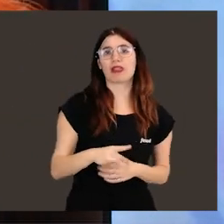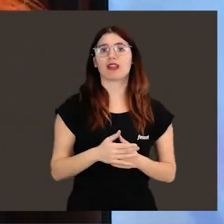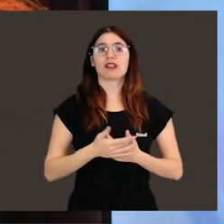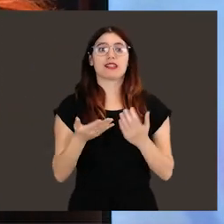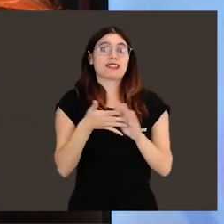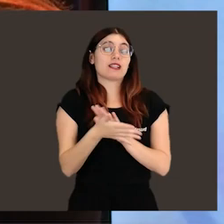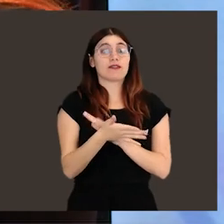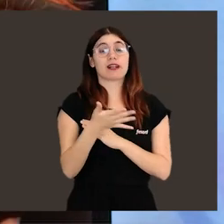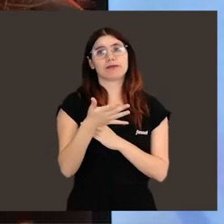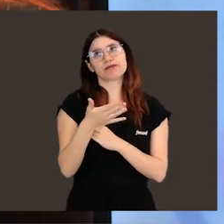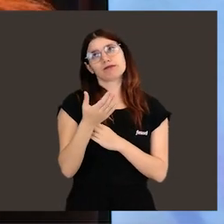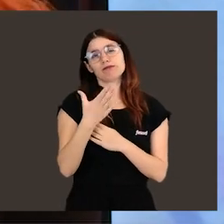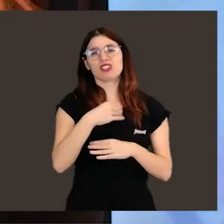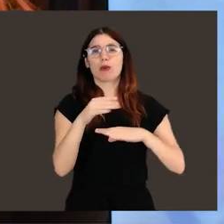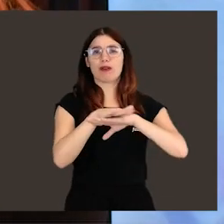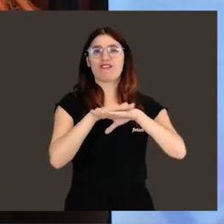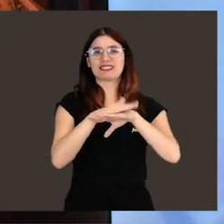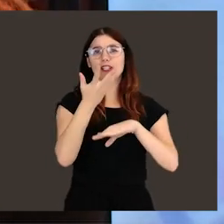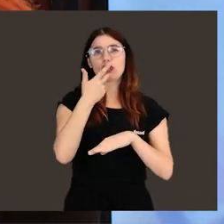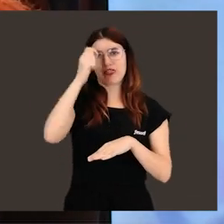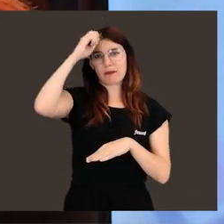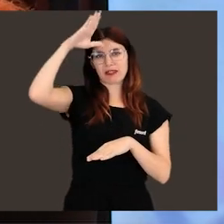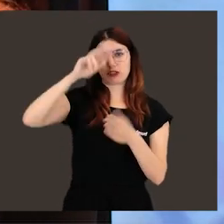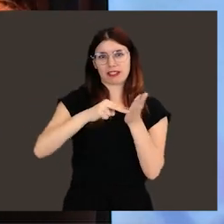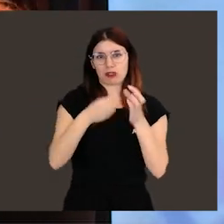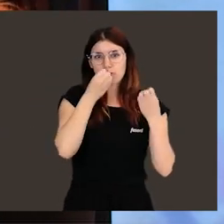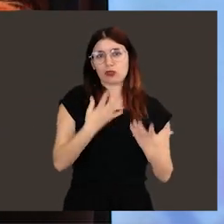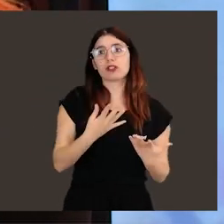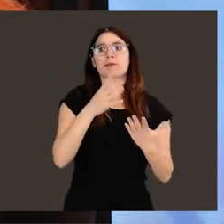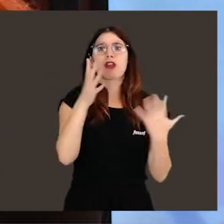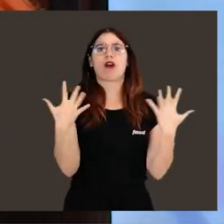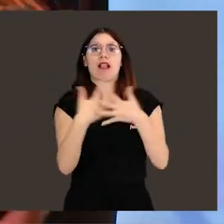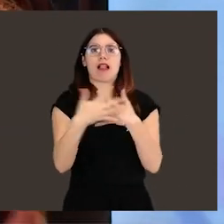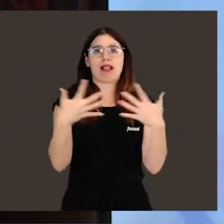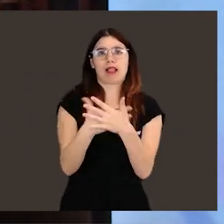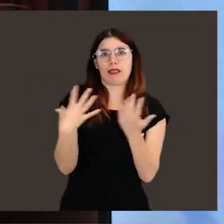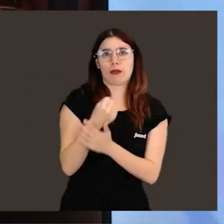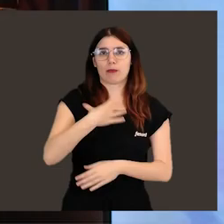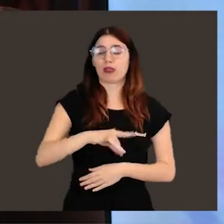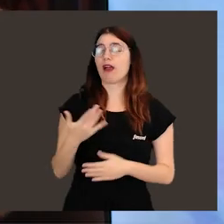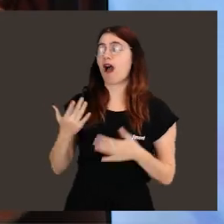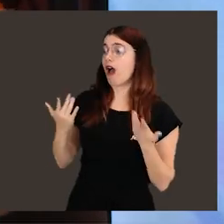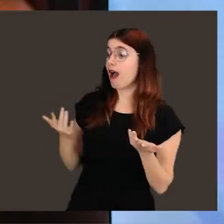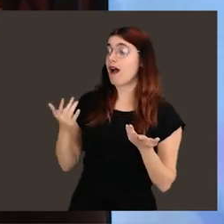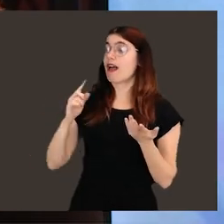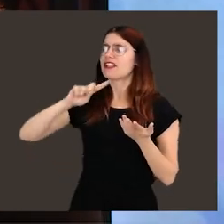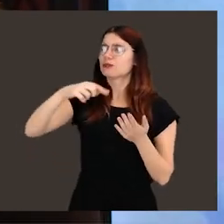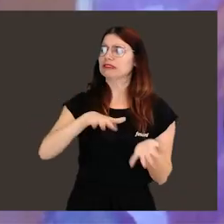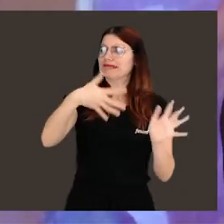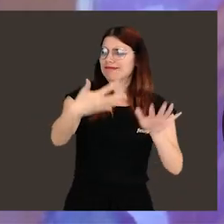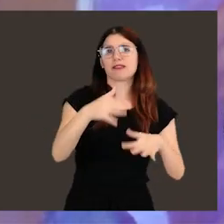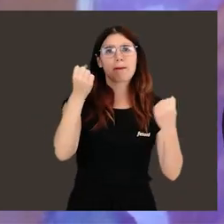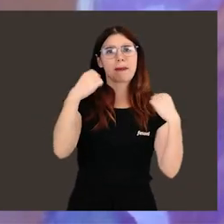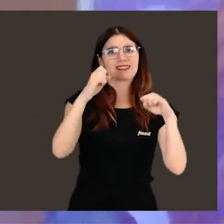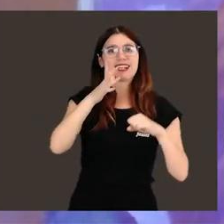por lo que quisiera. Simplemente generando una buena base de conocimiento técnico y biológico. Para después aplicarlo, ahora